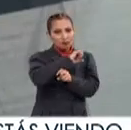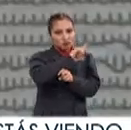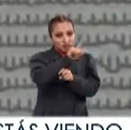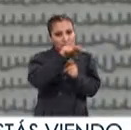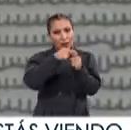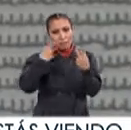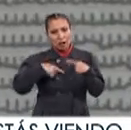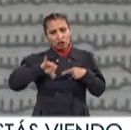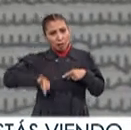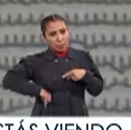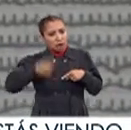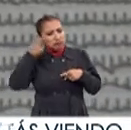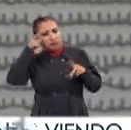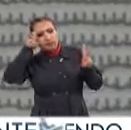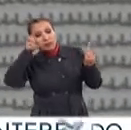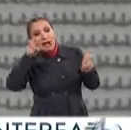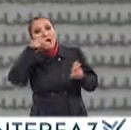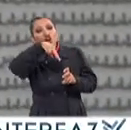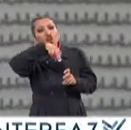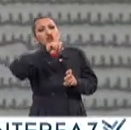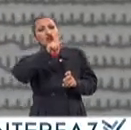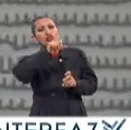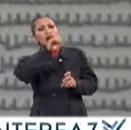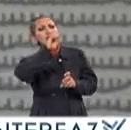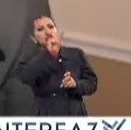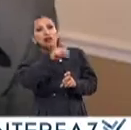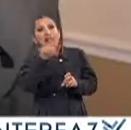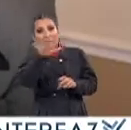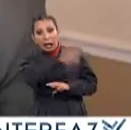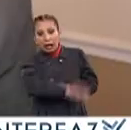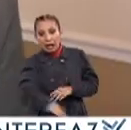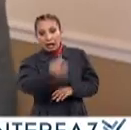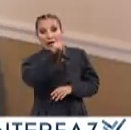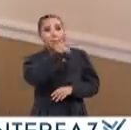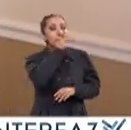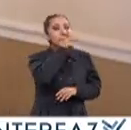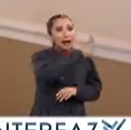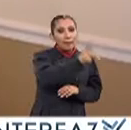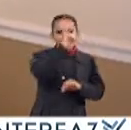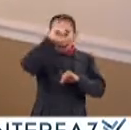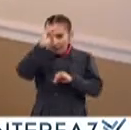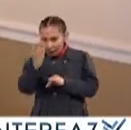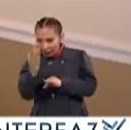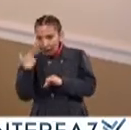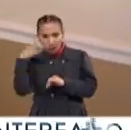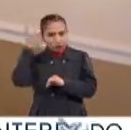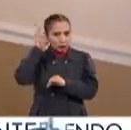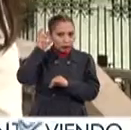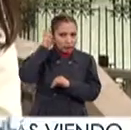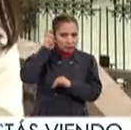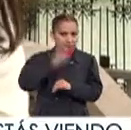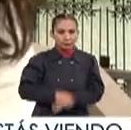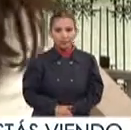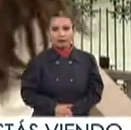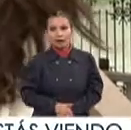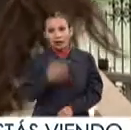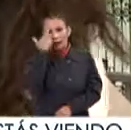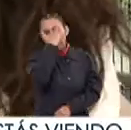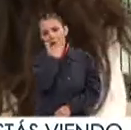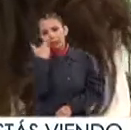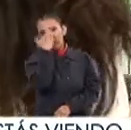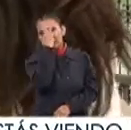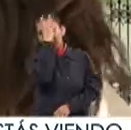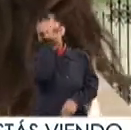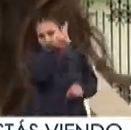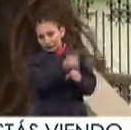artistas y público interesado A abordar la idea de notación Ubicada en el terreno entre la palabra La imagen y el sonido Vamos a revisar durante